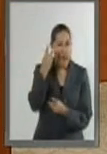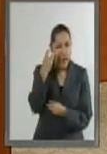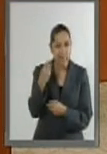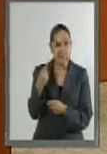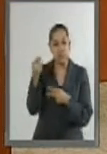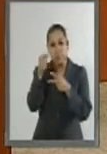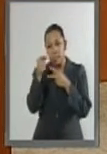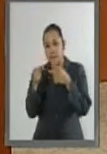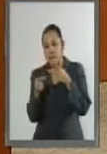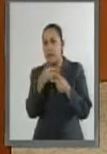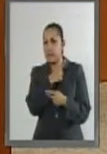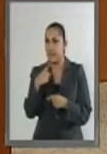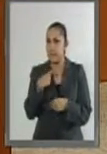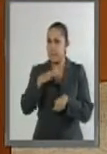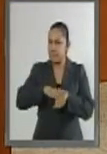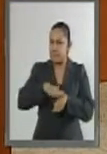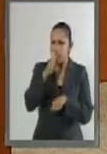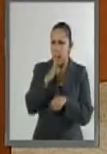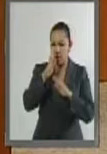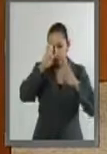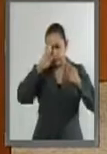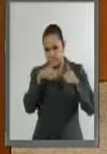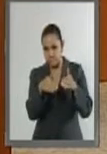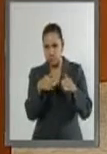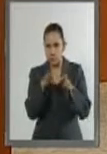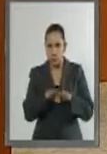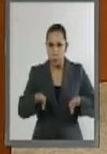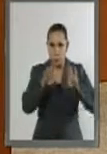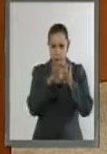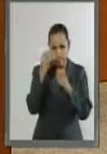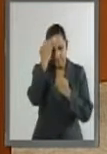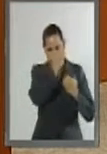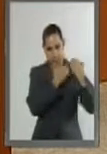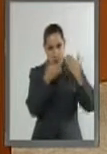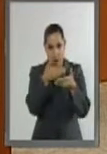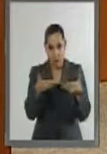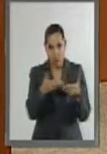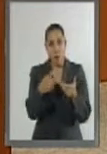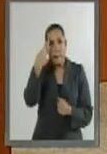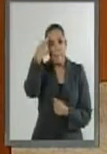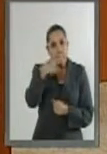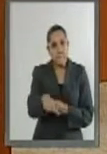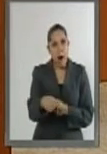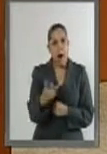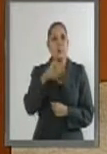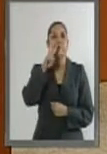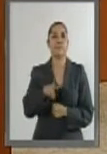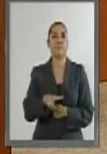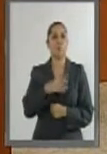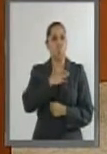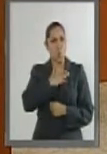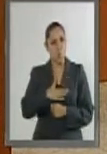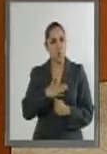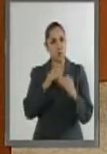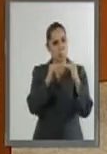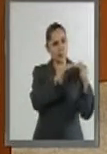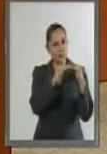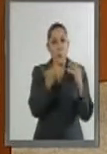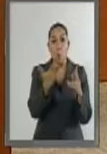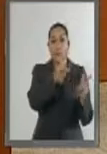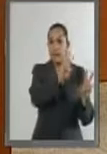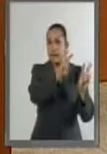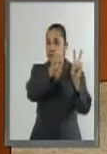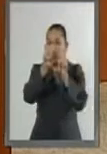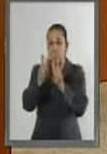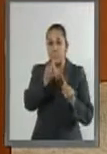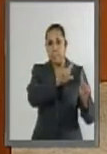avanzar hacia un comercio regional inclusivo, promover la certidumbre del comercio y las inversiones en